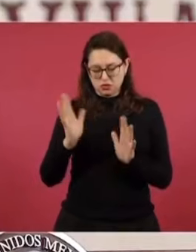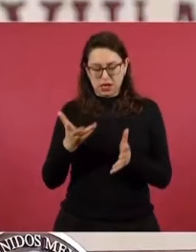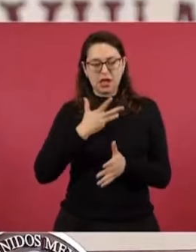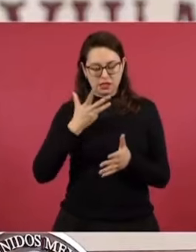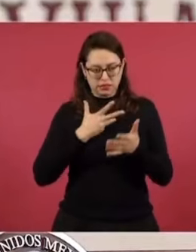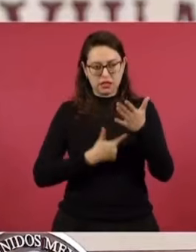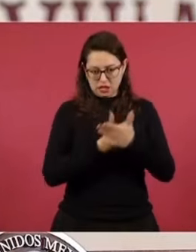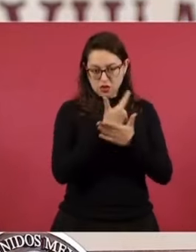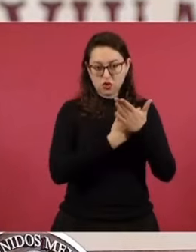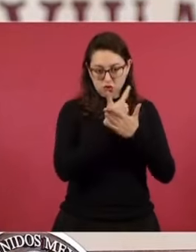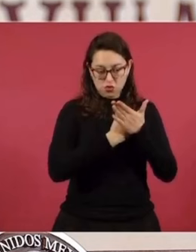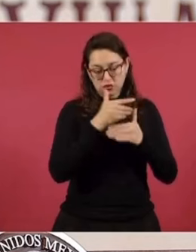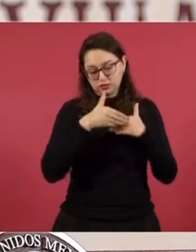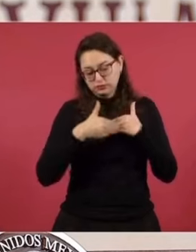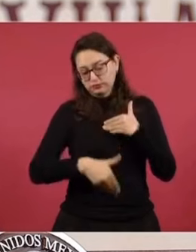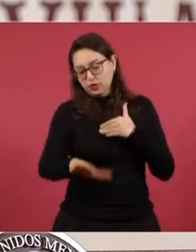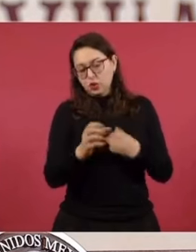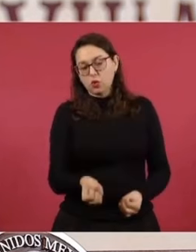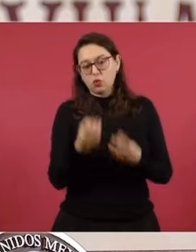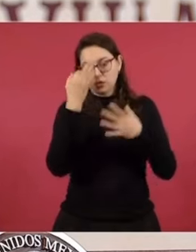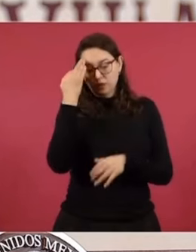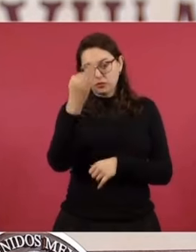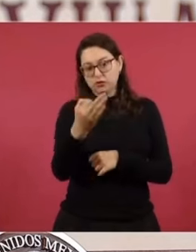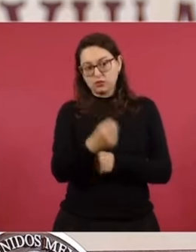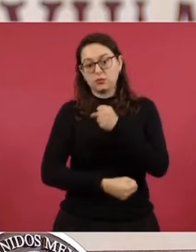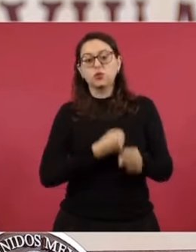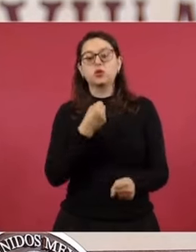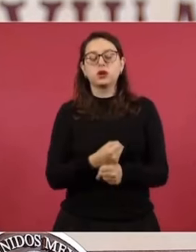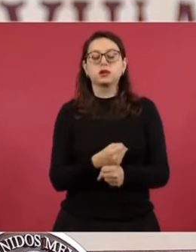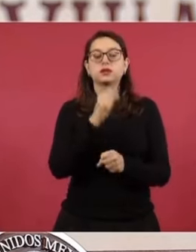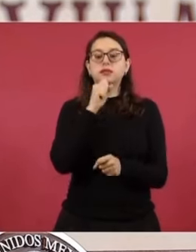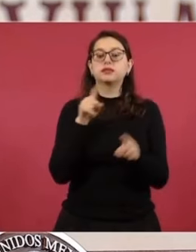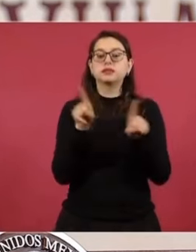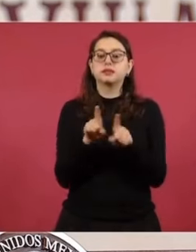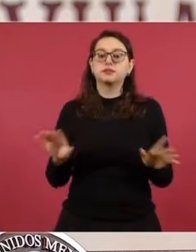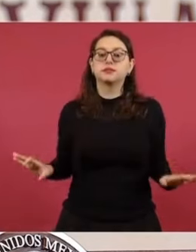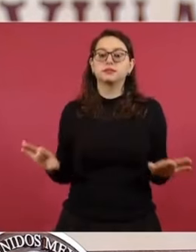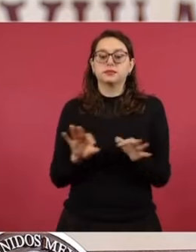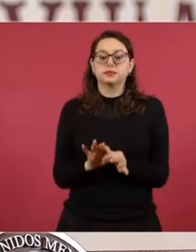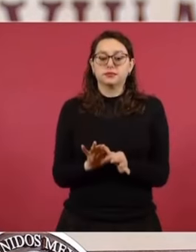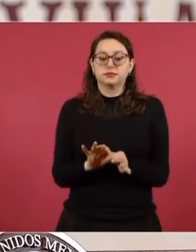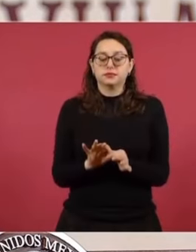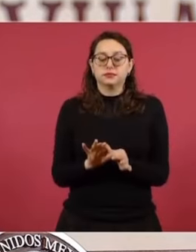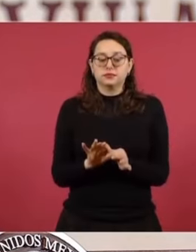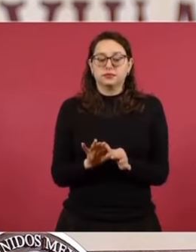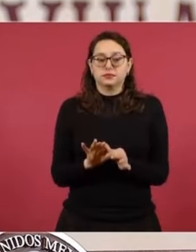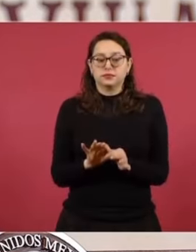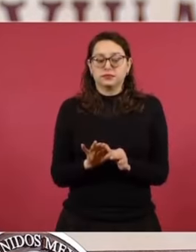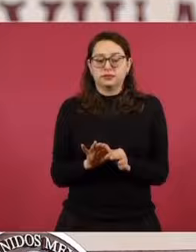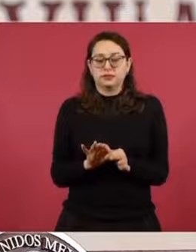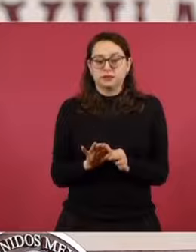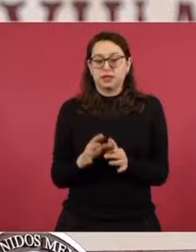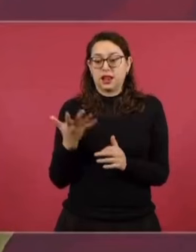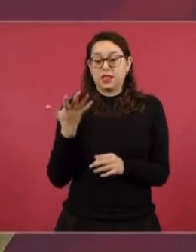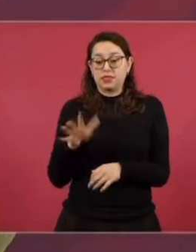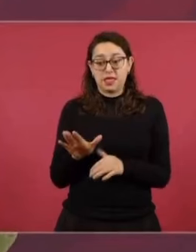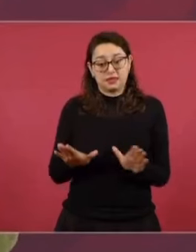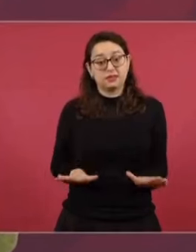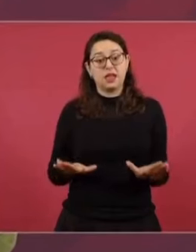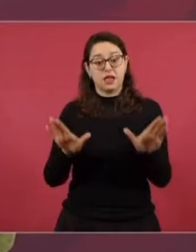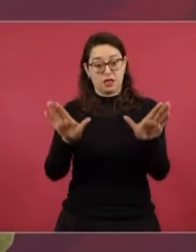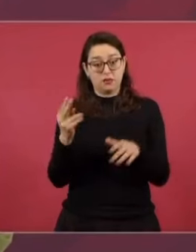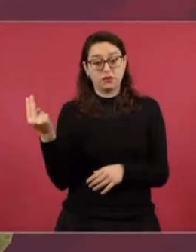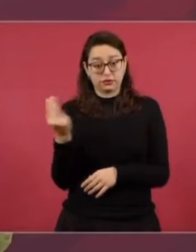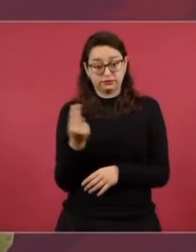esa proyección también está vinculada a poder ya tener los 10 aviones que se